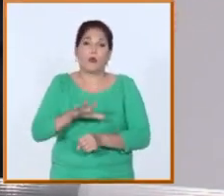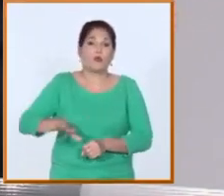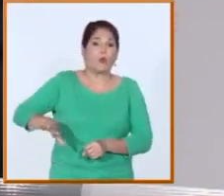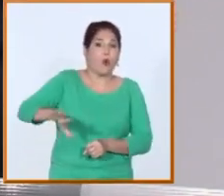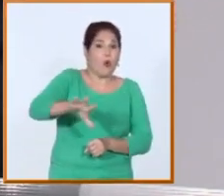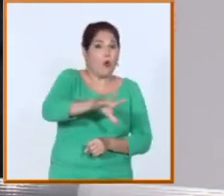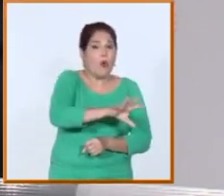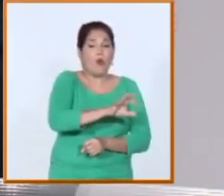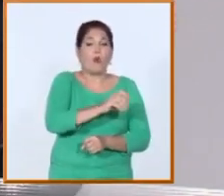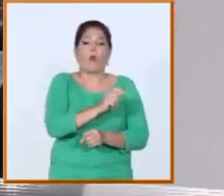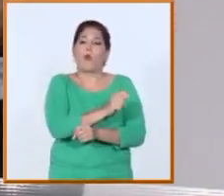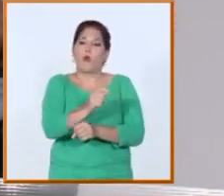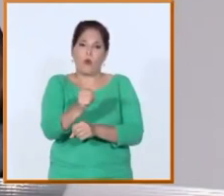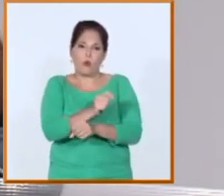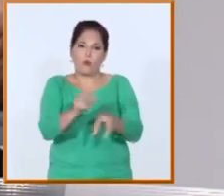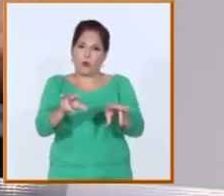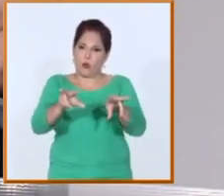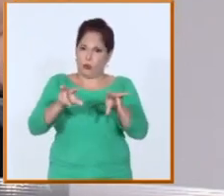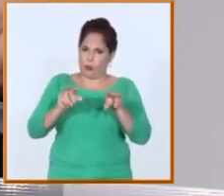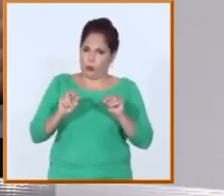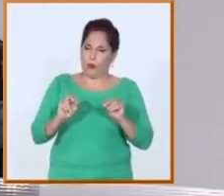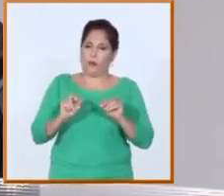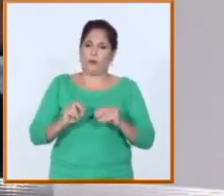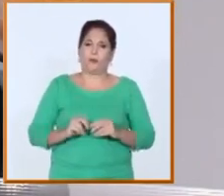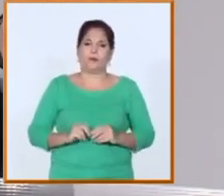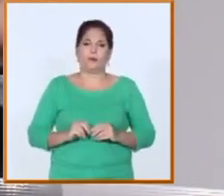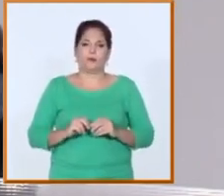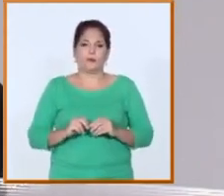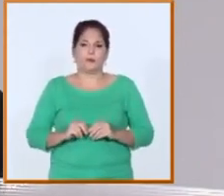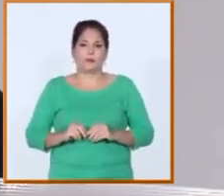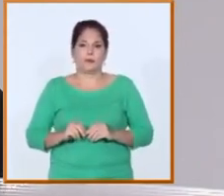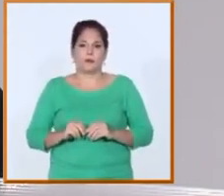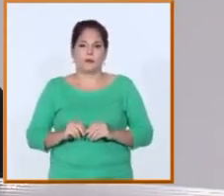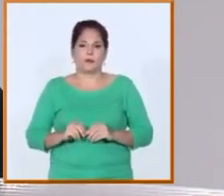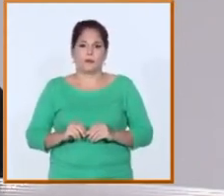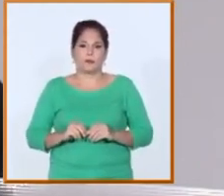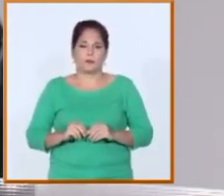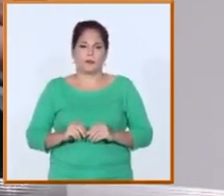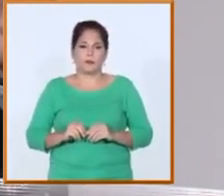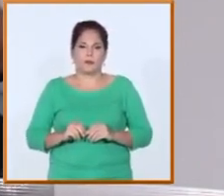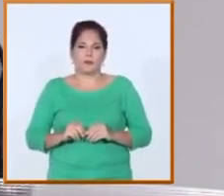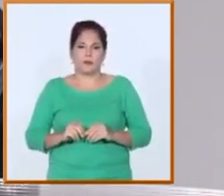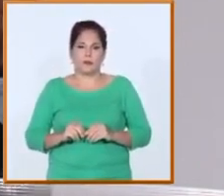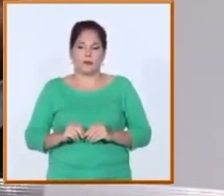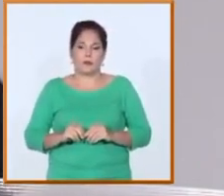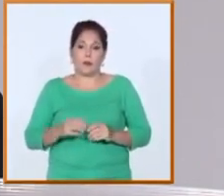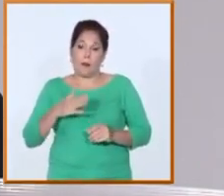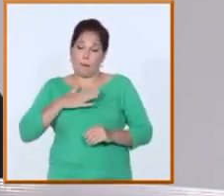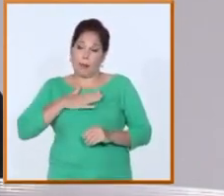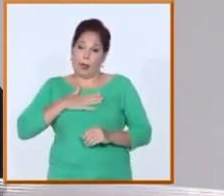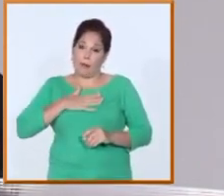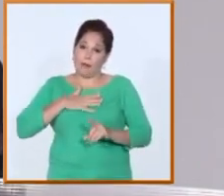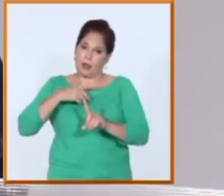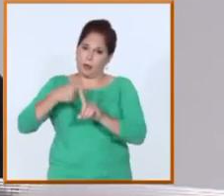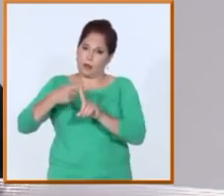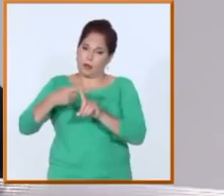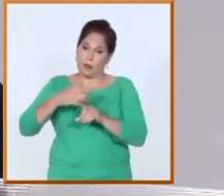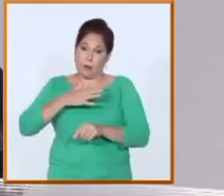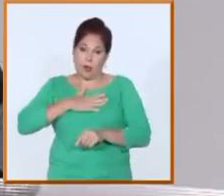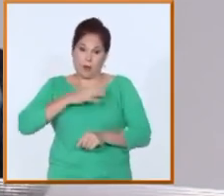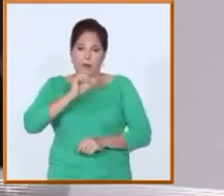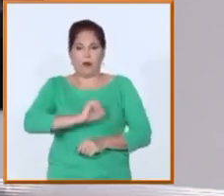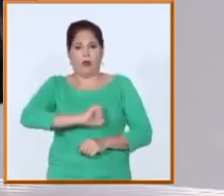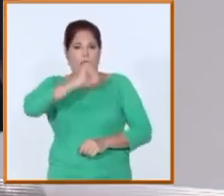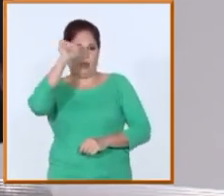país del segundo periodo de la educación superior en un curso 2023 que yo creo que está siendo positivo que está siendo exitoso y que nos pone en un punto